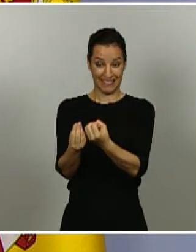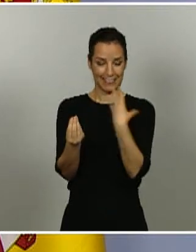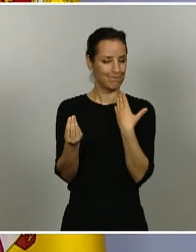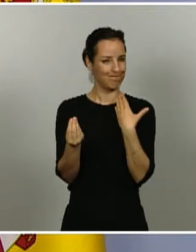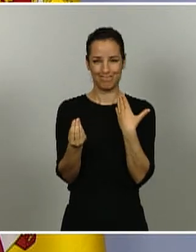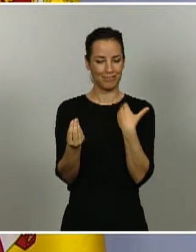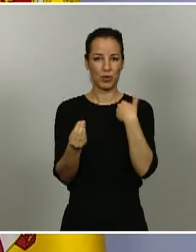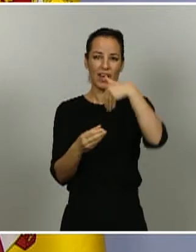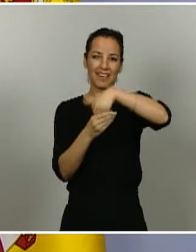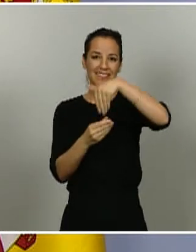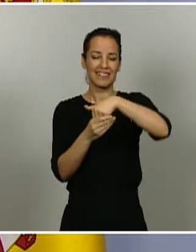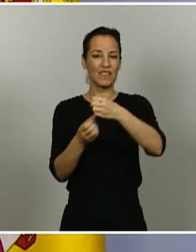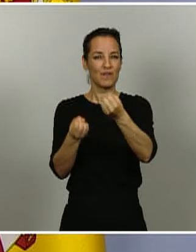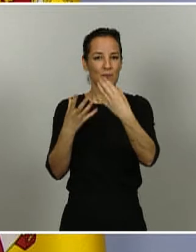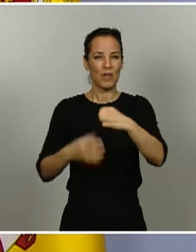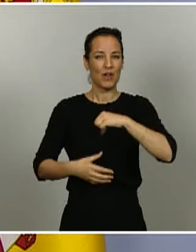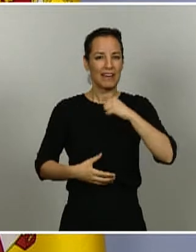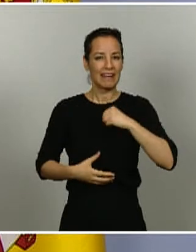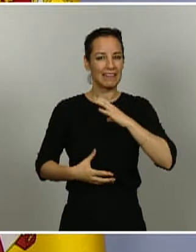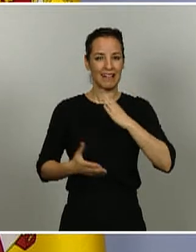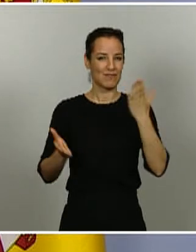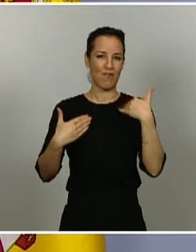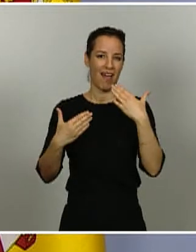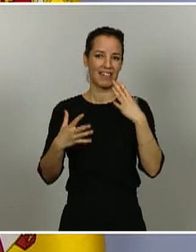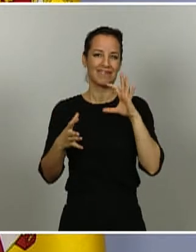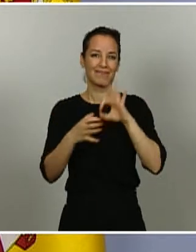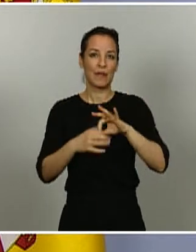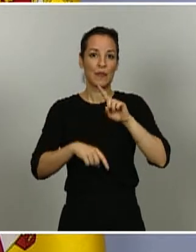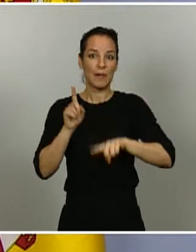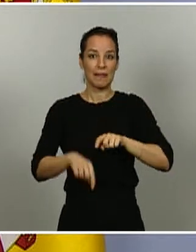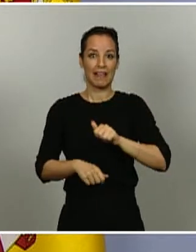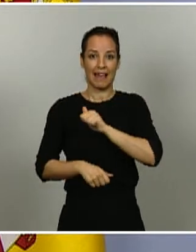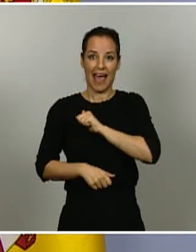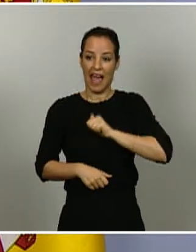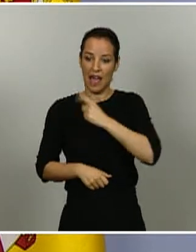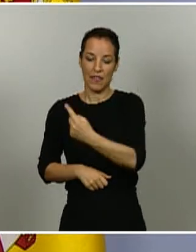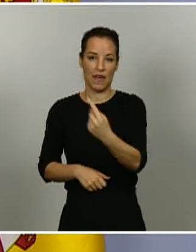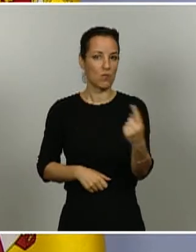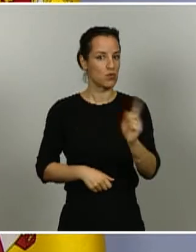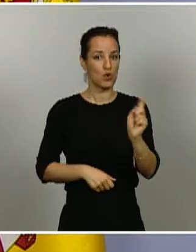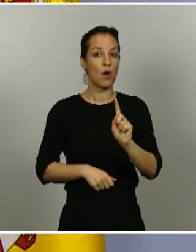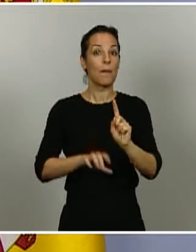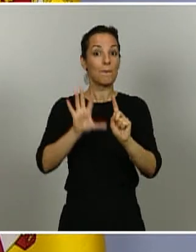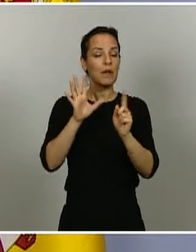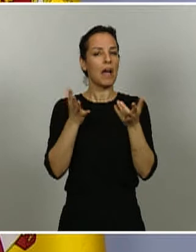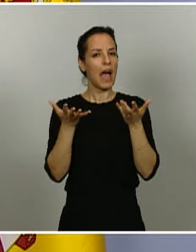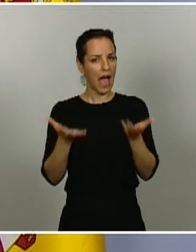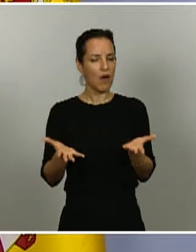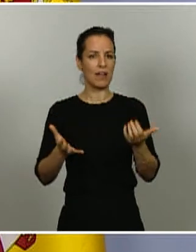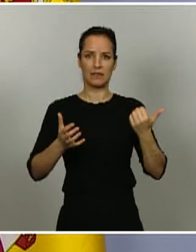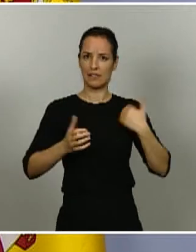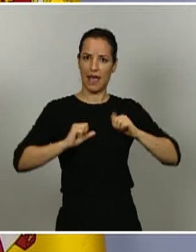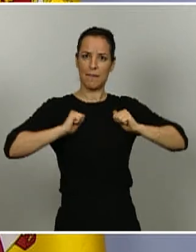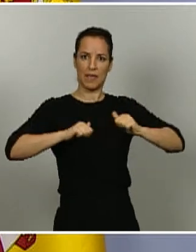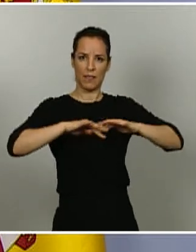clínica vinculada a los registros individuales de cada paciente pero si tenemos en este momento en marcha ya en el país